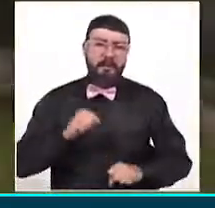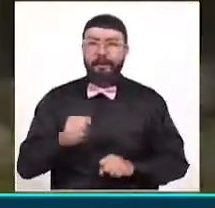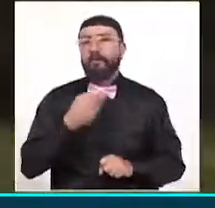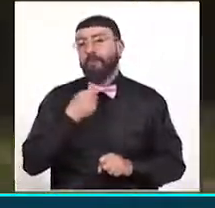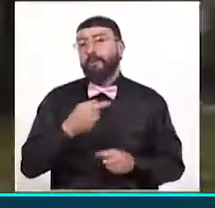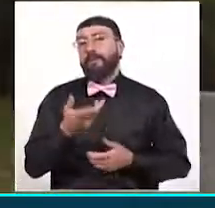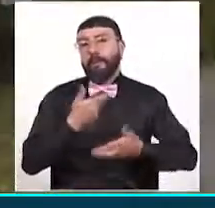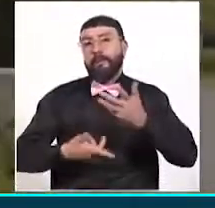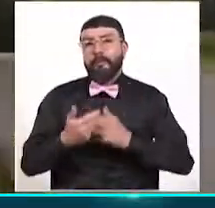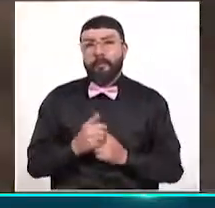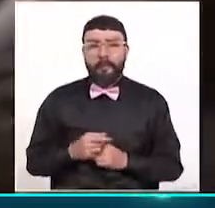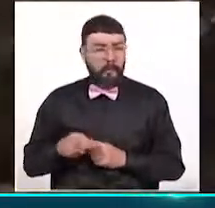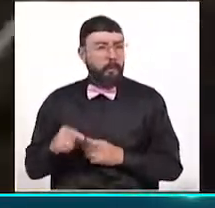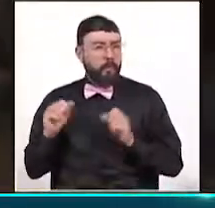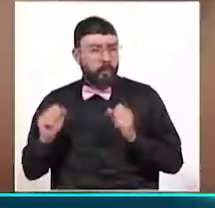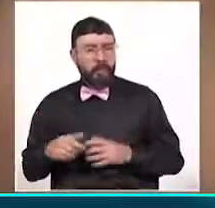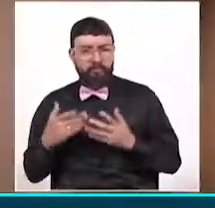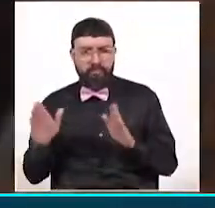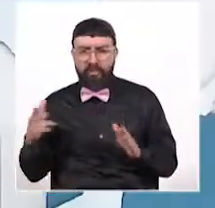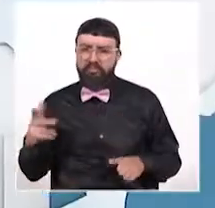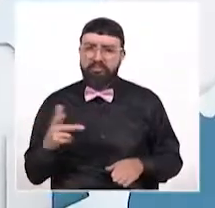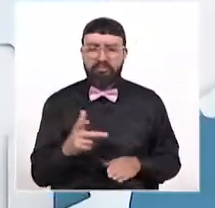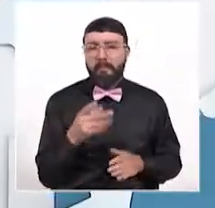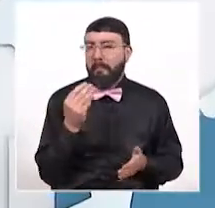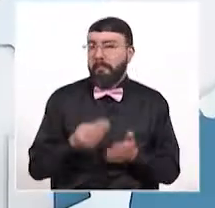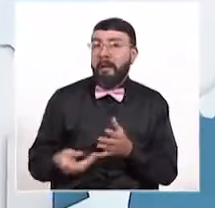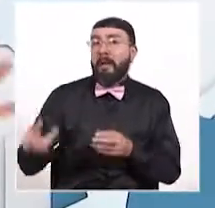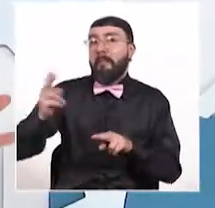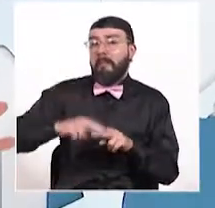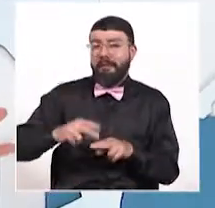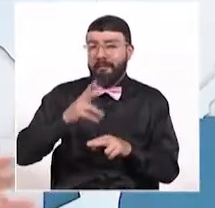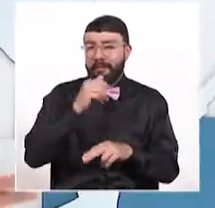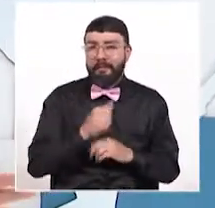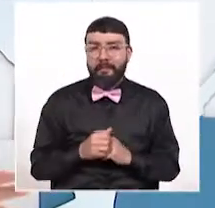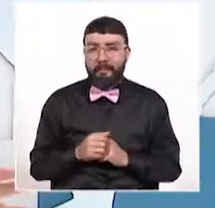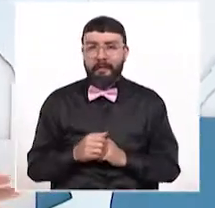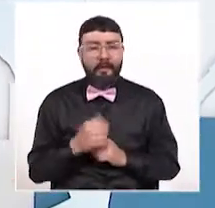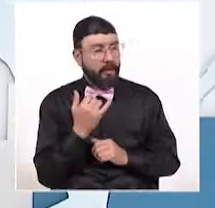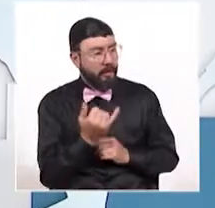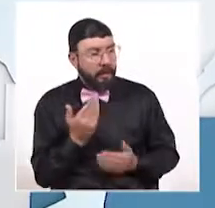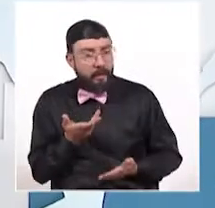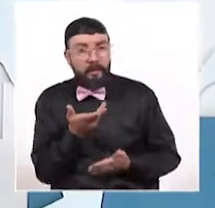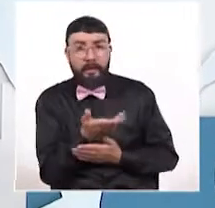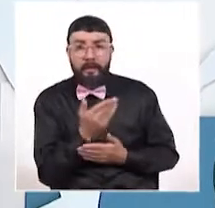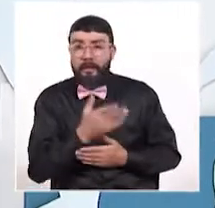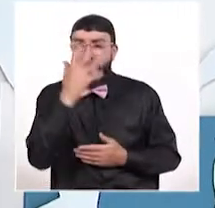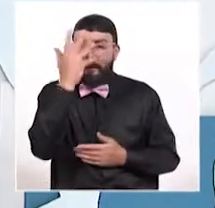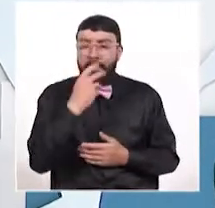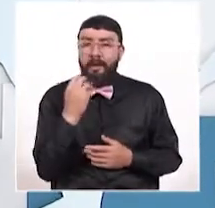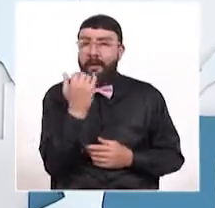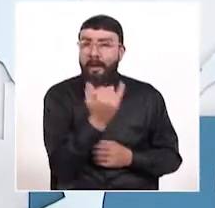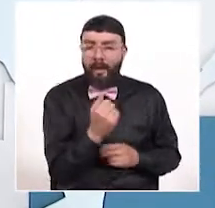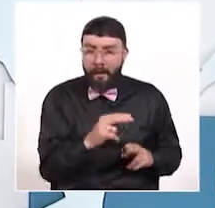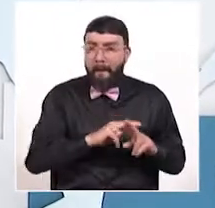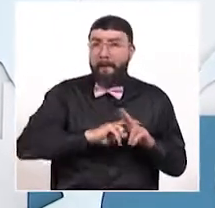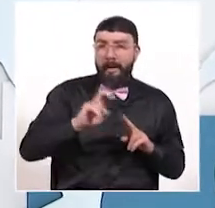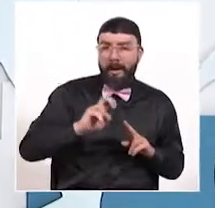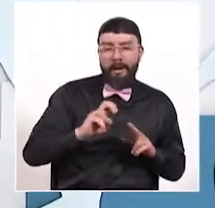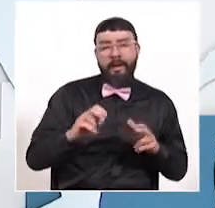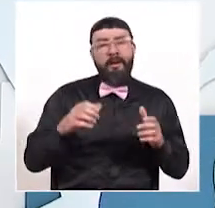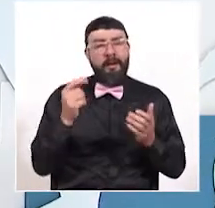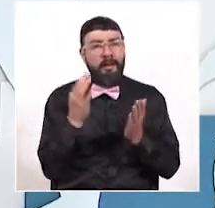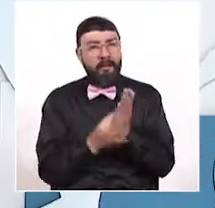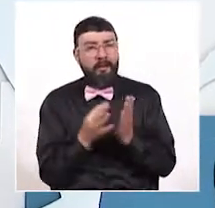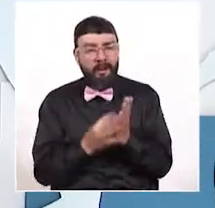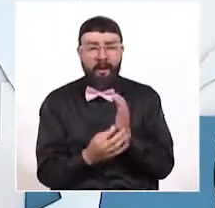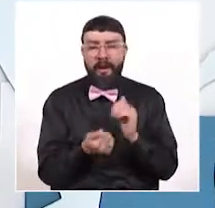El recorrido es público sin ningún tipo de costo. Una iniciativa que vale la pena apoyar. No en vano, Manizales es la capital de los deportes